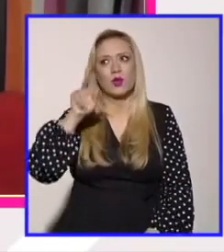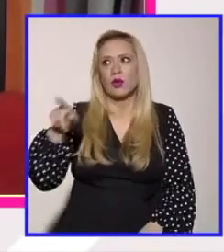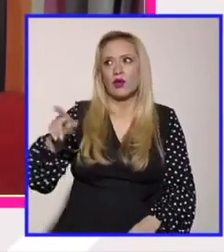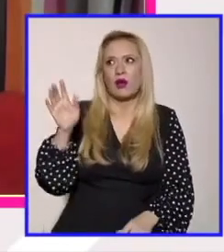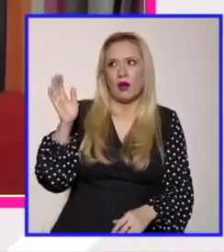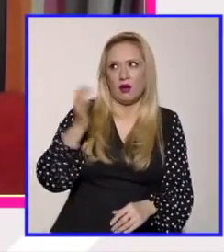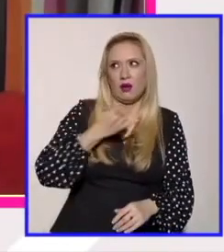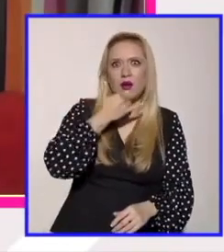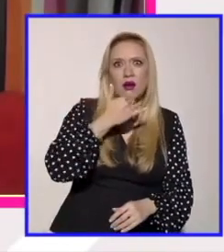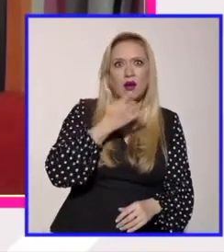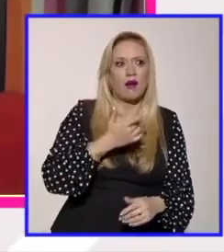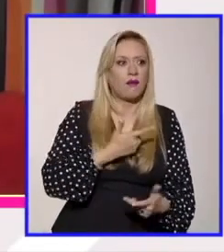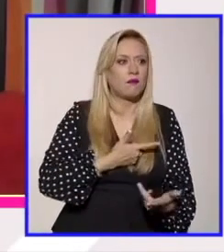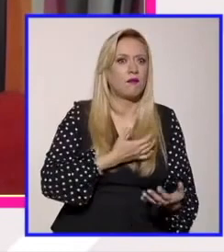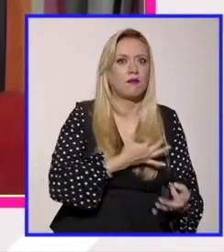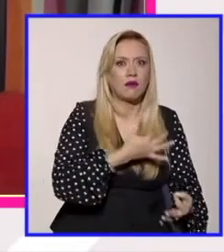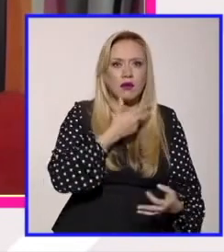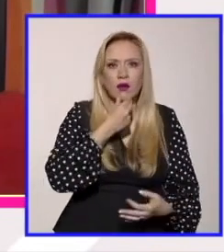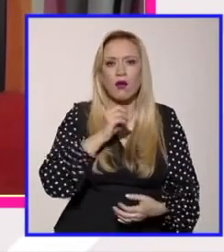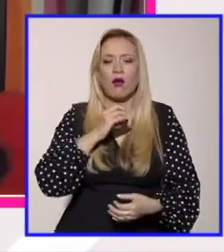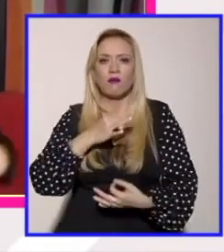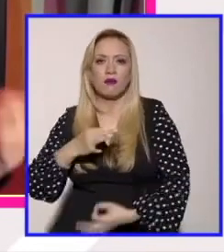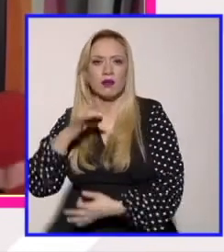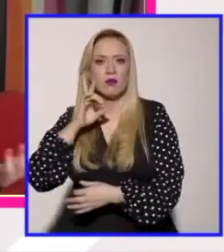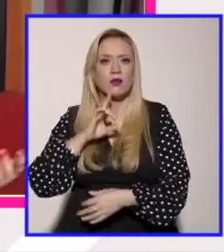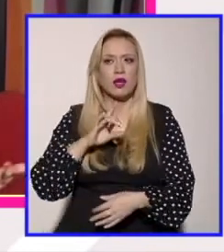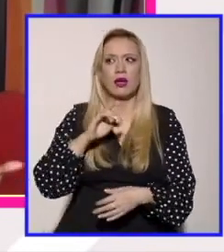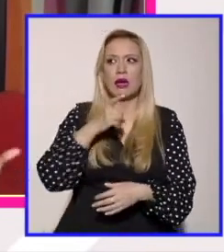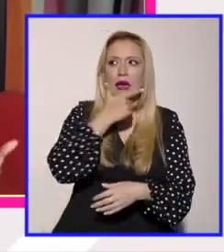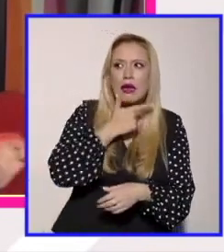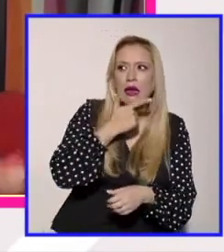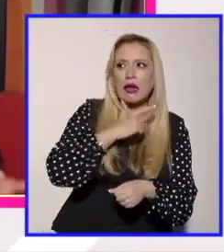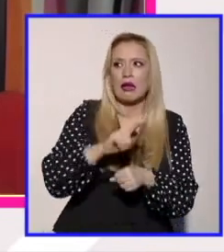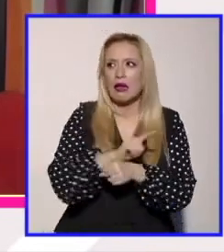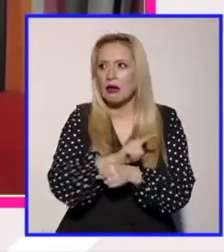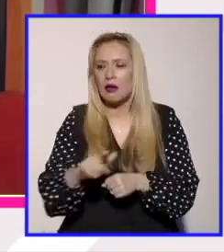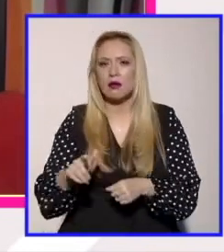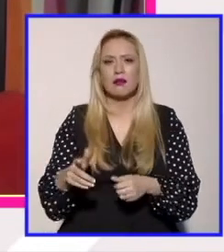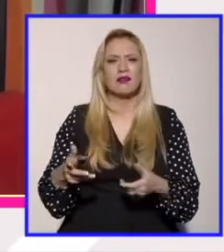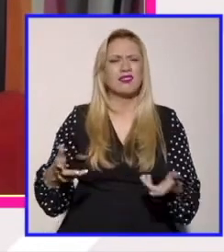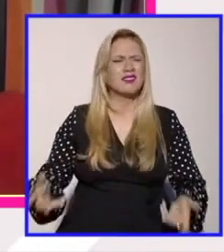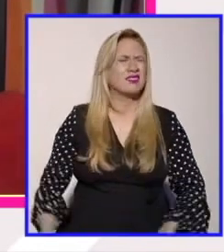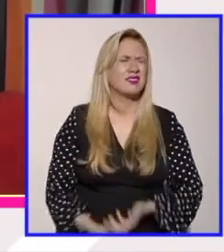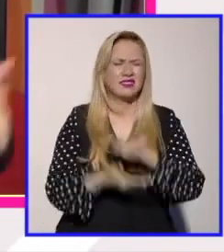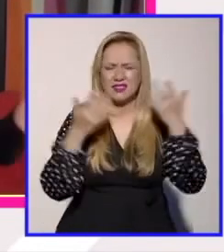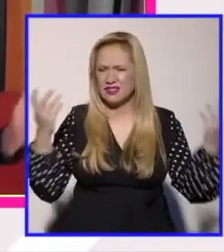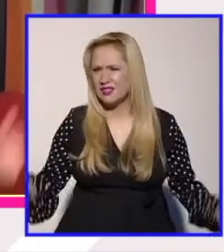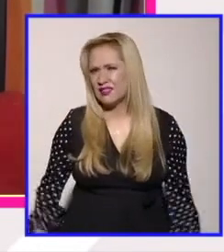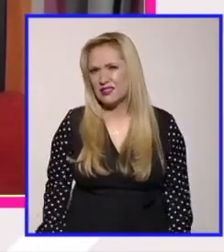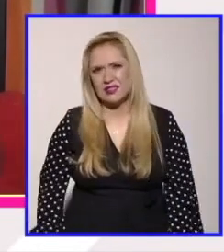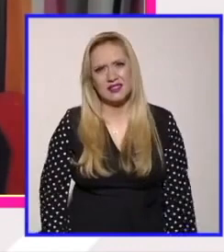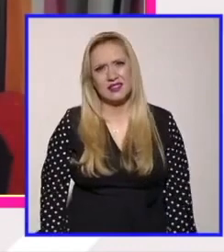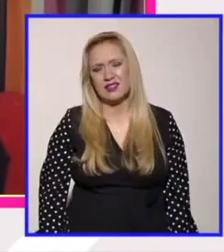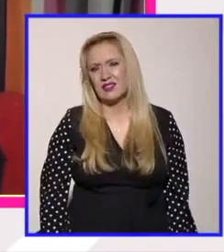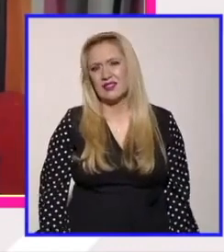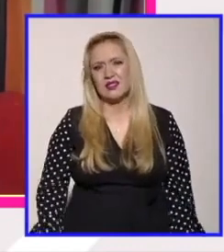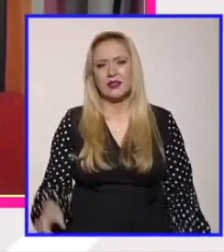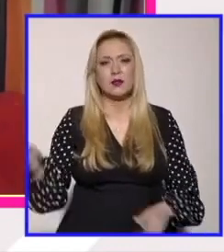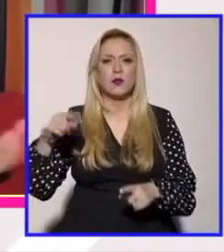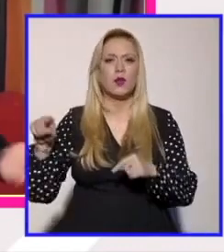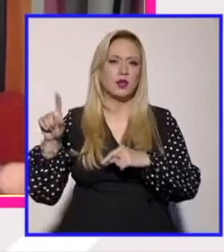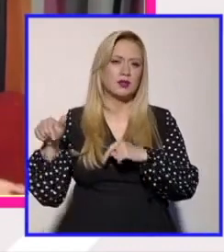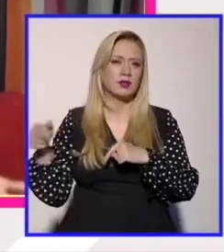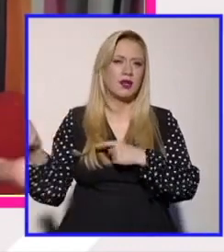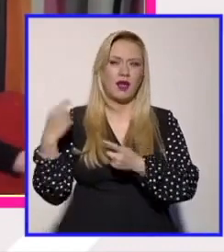siempre serán inferiores a los hombres. Que es lo que me dicen, ¿no? O sea, como que cuando se trata del deporte lo primero que dicen es Ay, Ofelia, obviamente